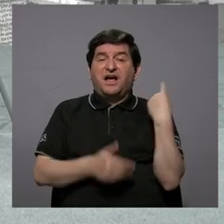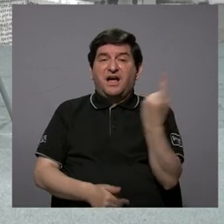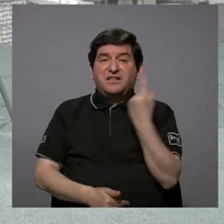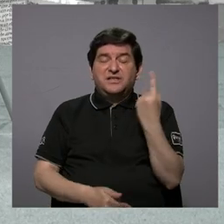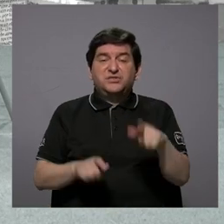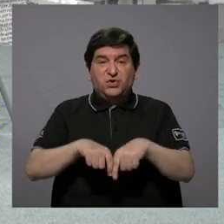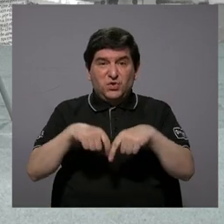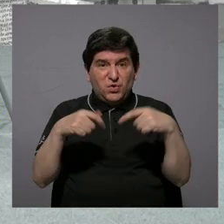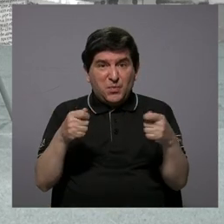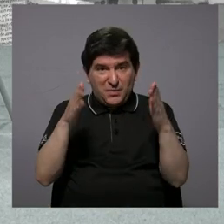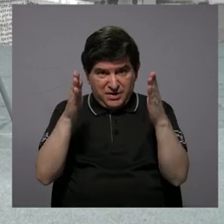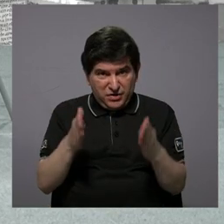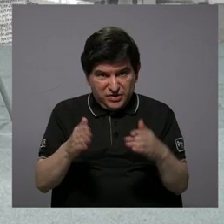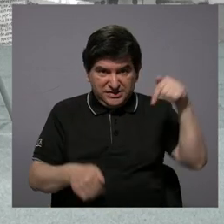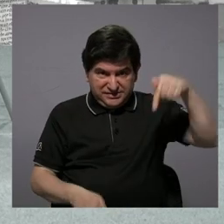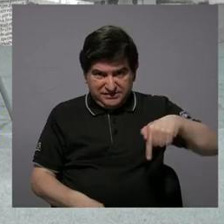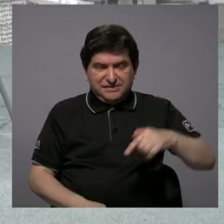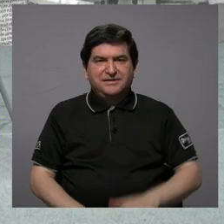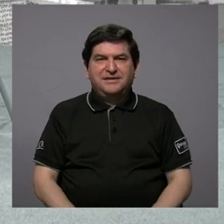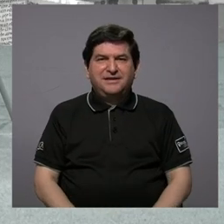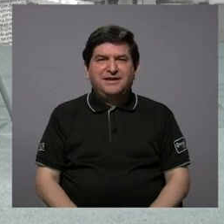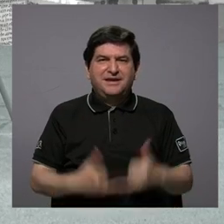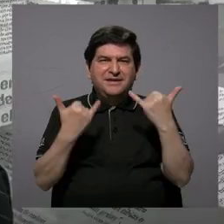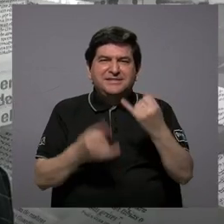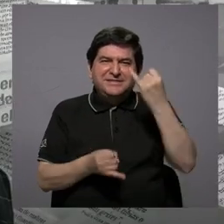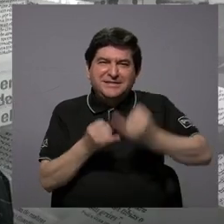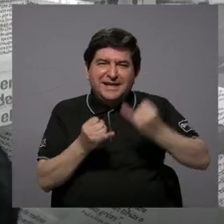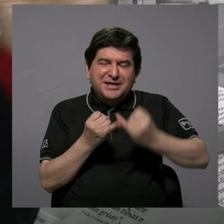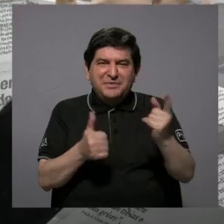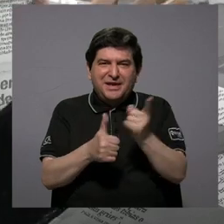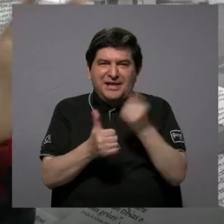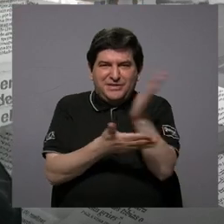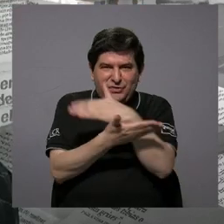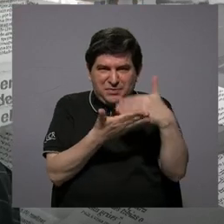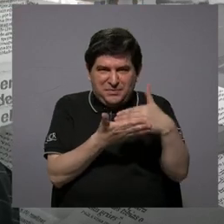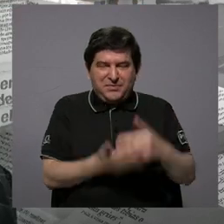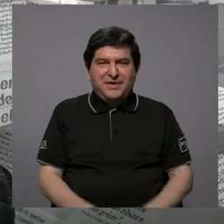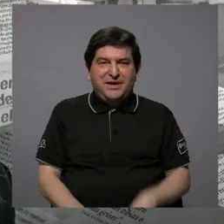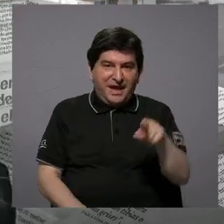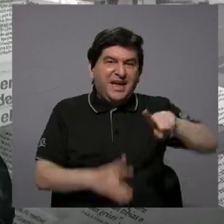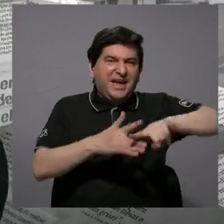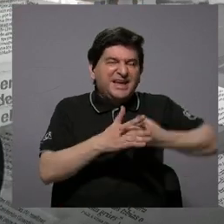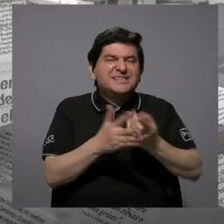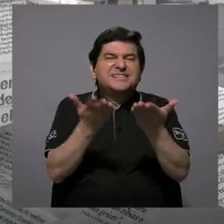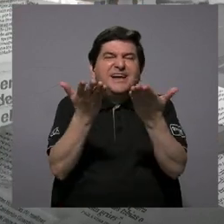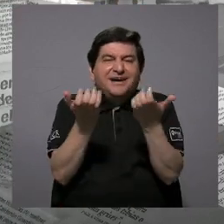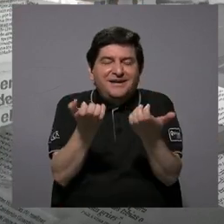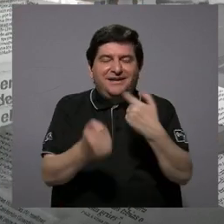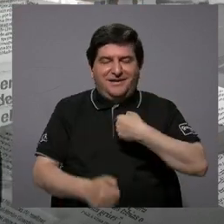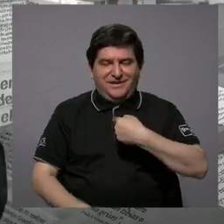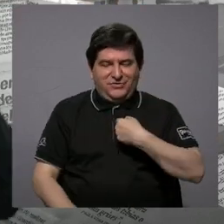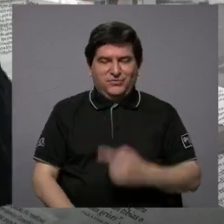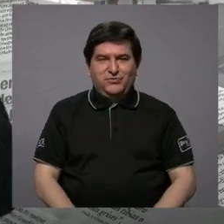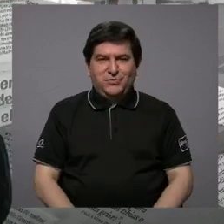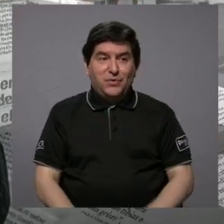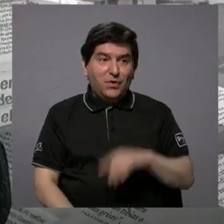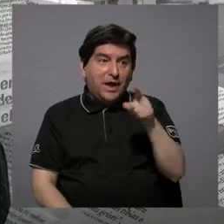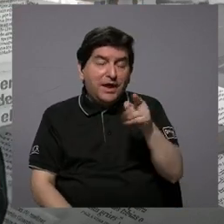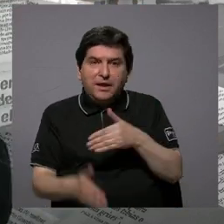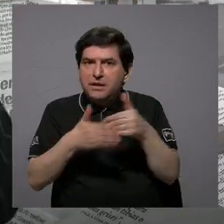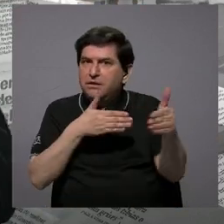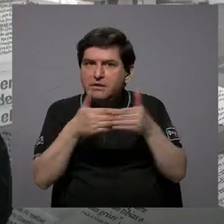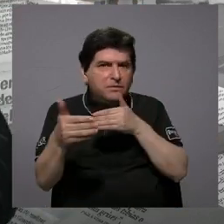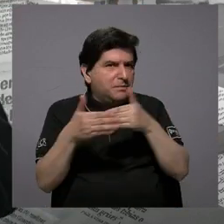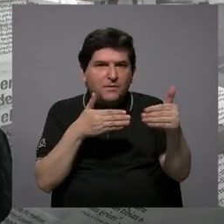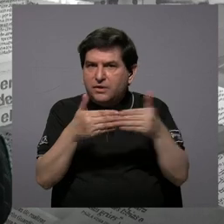existía periodismo. Exactamente. Ya estamos terminando casi este bloque. Yo quería hacer toda esa introducción porque, efectivamente, él, a pesar